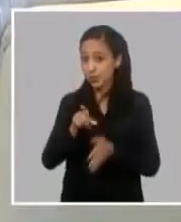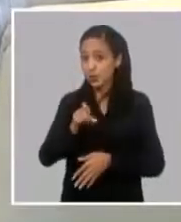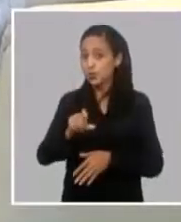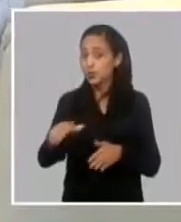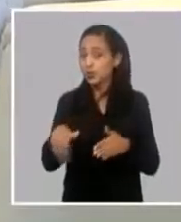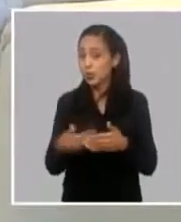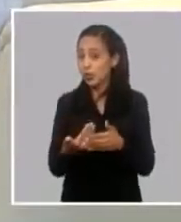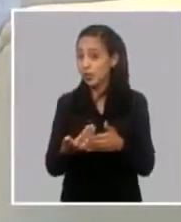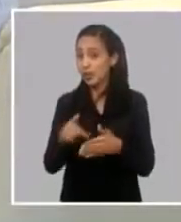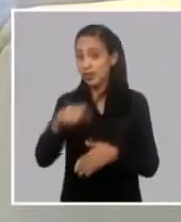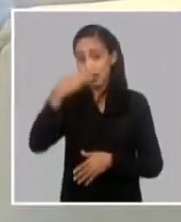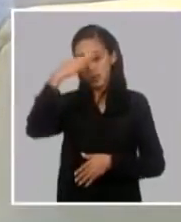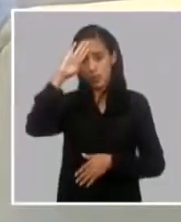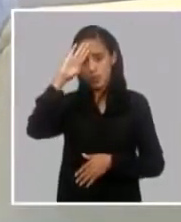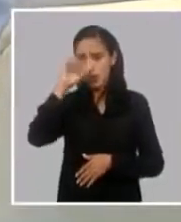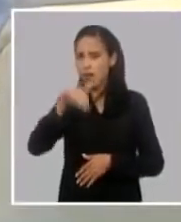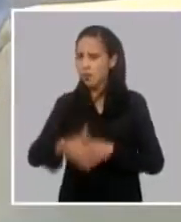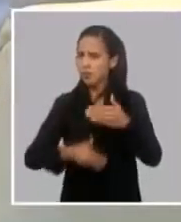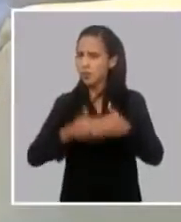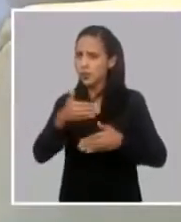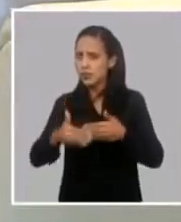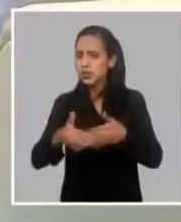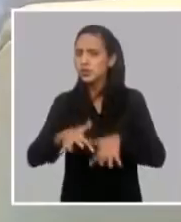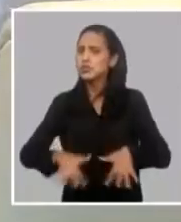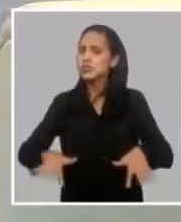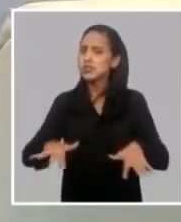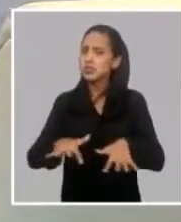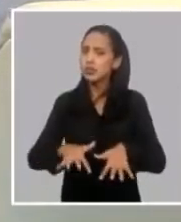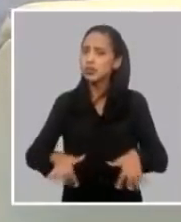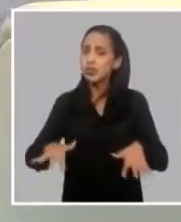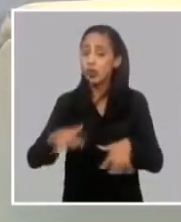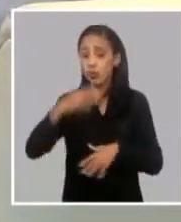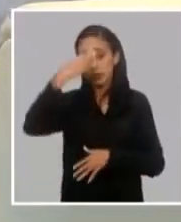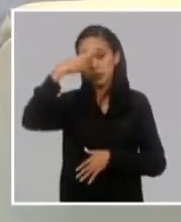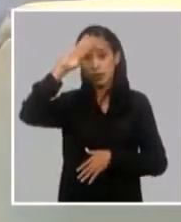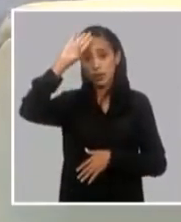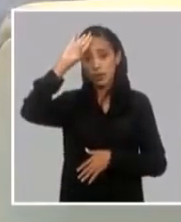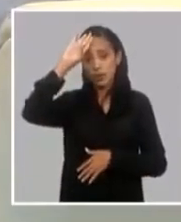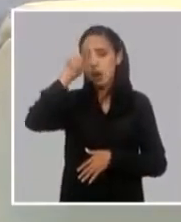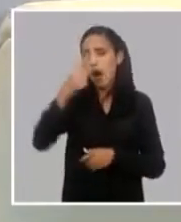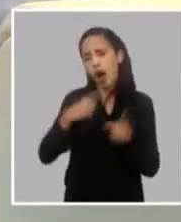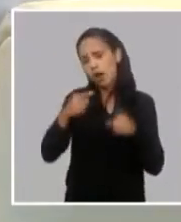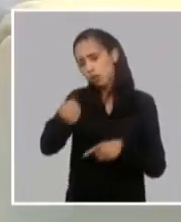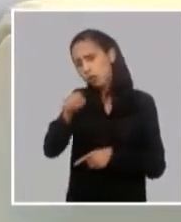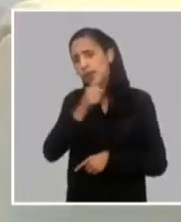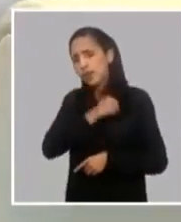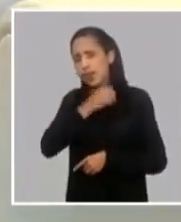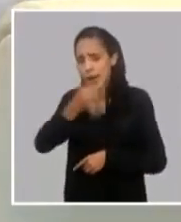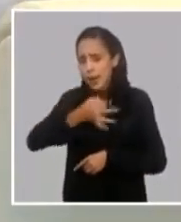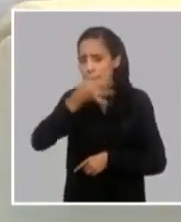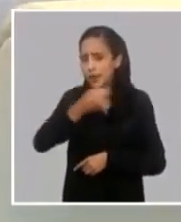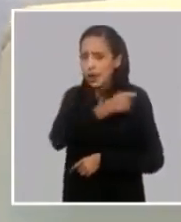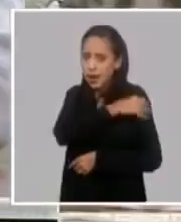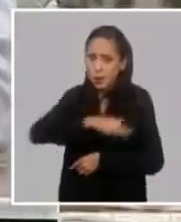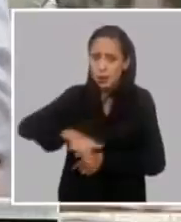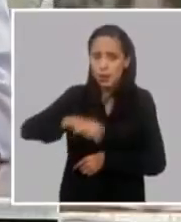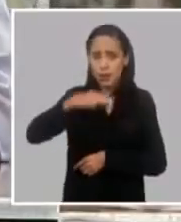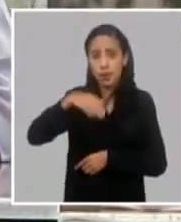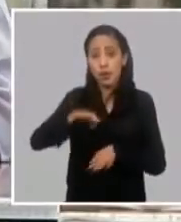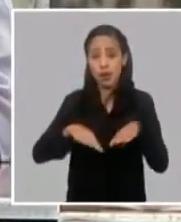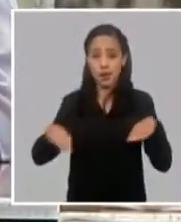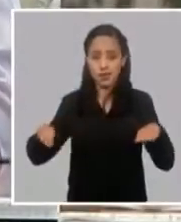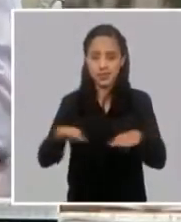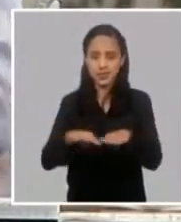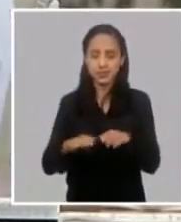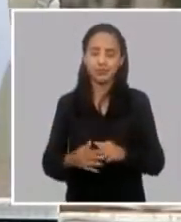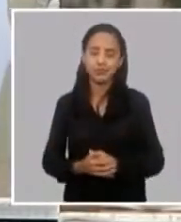días en el país, cómo sigue transcurriendo la situación nacional y elementos que usted quiera brindarle al pueblo en esta mesa redonda. Bueno, Randy, buenas noches